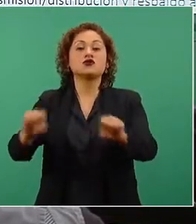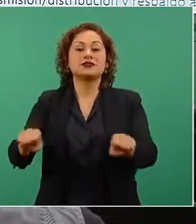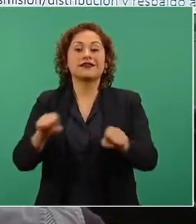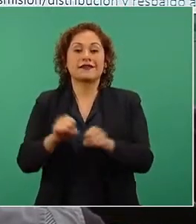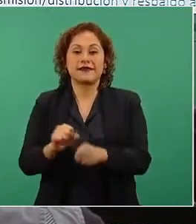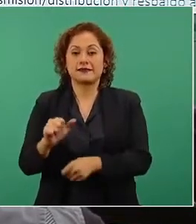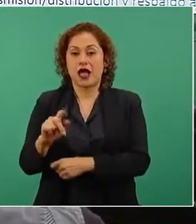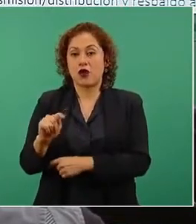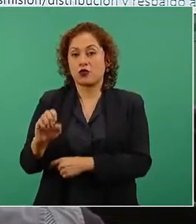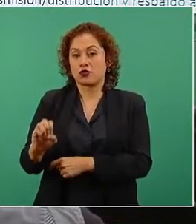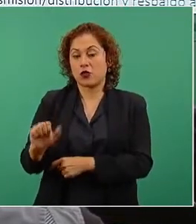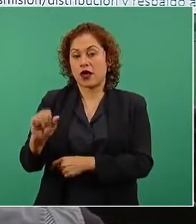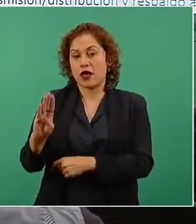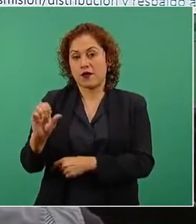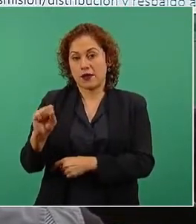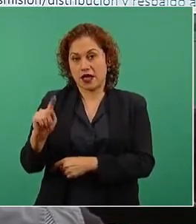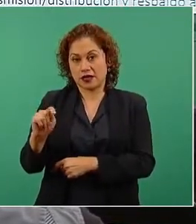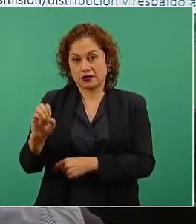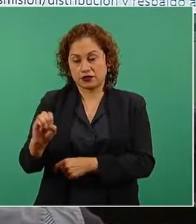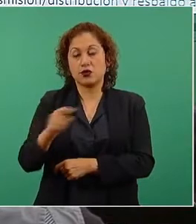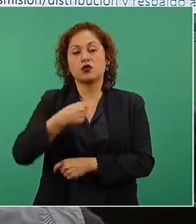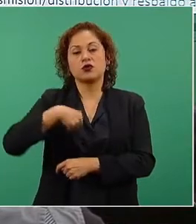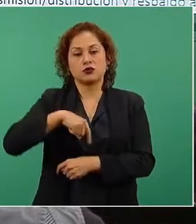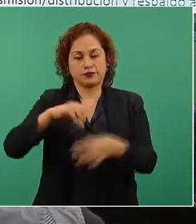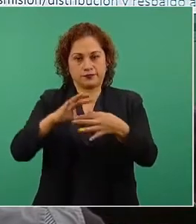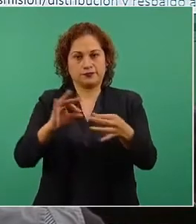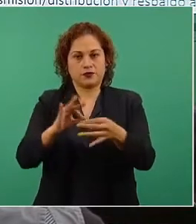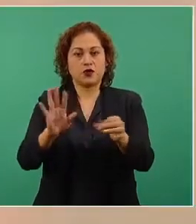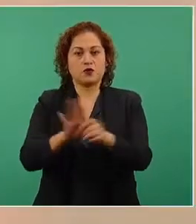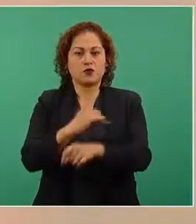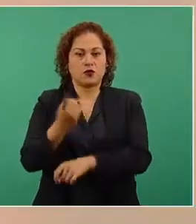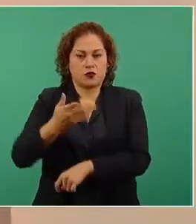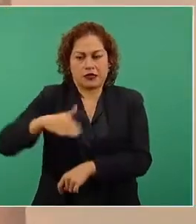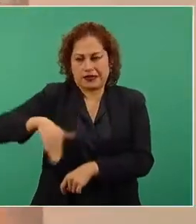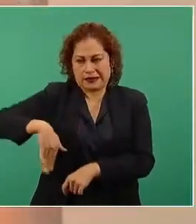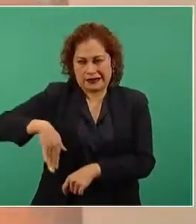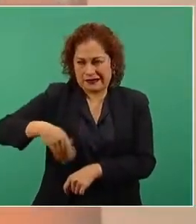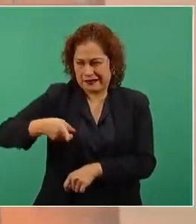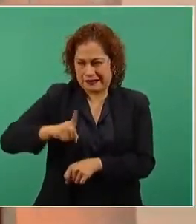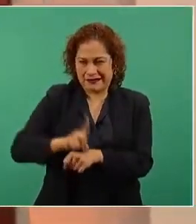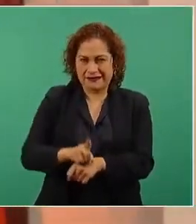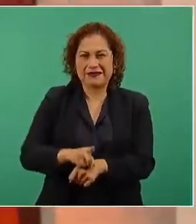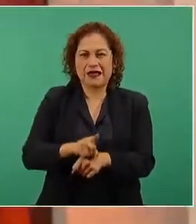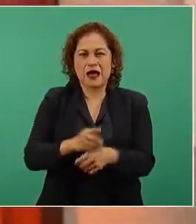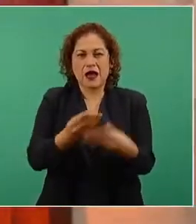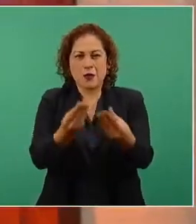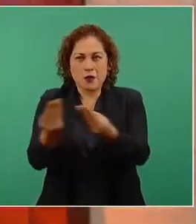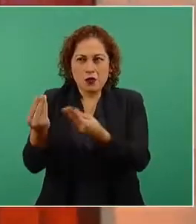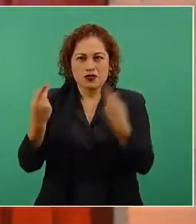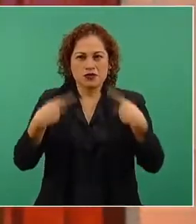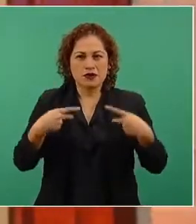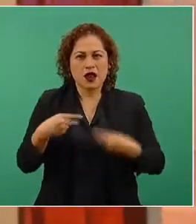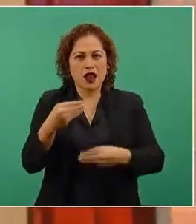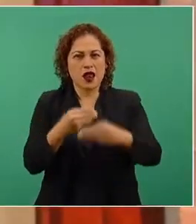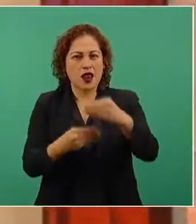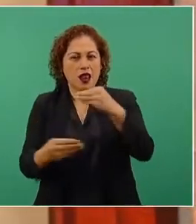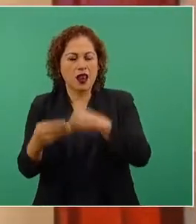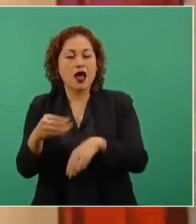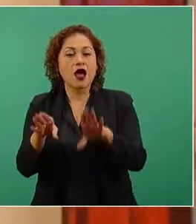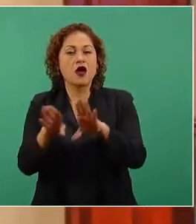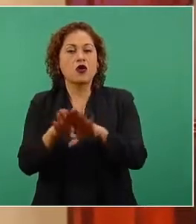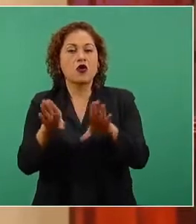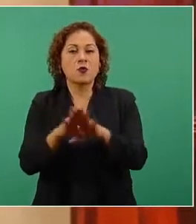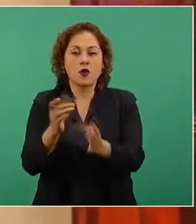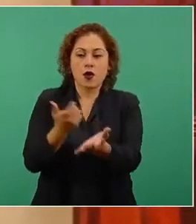sacamos a colación porque en días recientes se ha planteado mucho el tema de las tarifas de electricidad